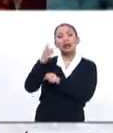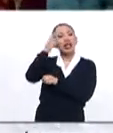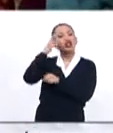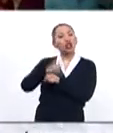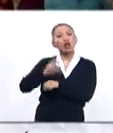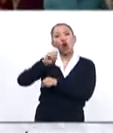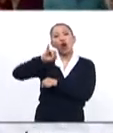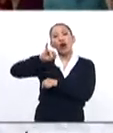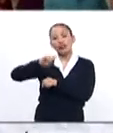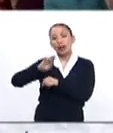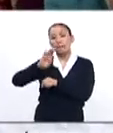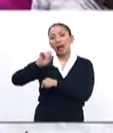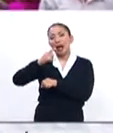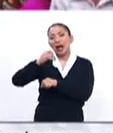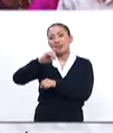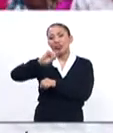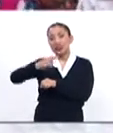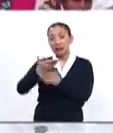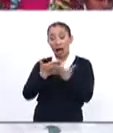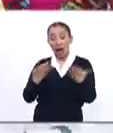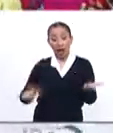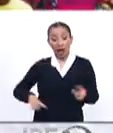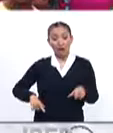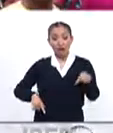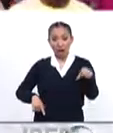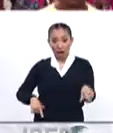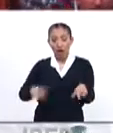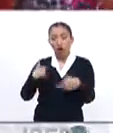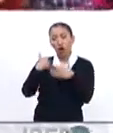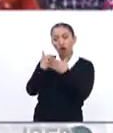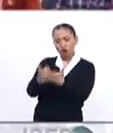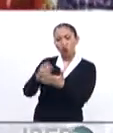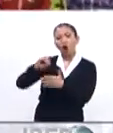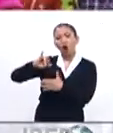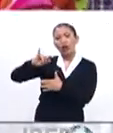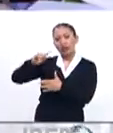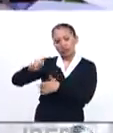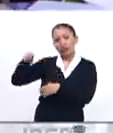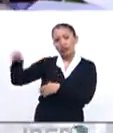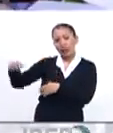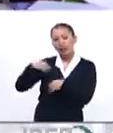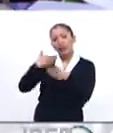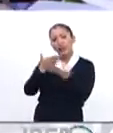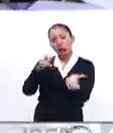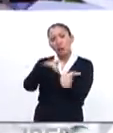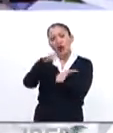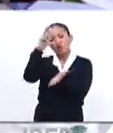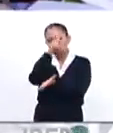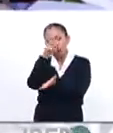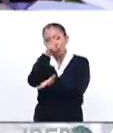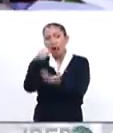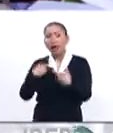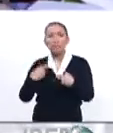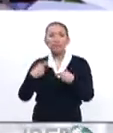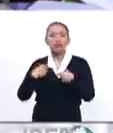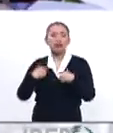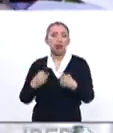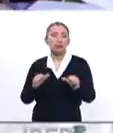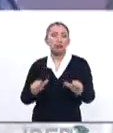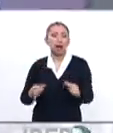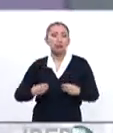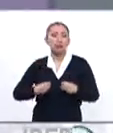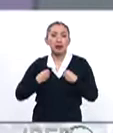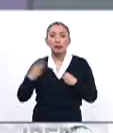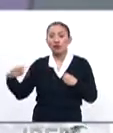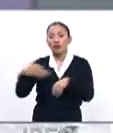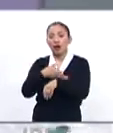director de la OIT en Bangladesh. Ahora el gobierno, con la ayuda de la OIT, ofrece apoyo psicológico a los supervivientes y a